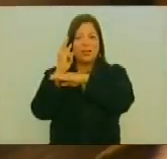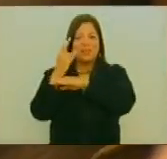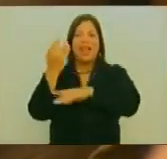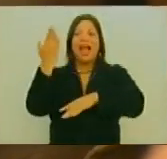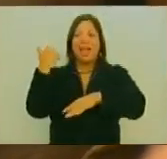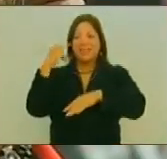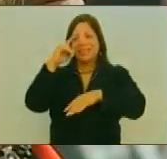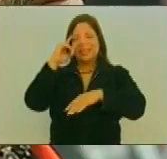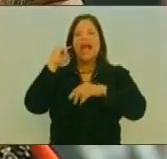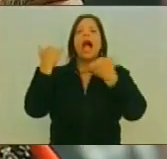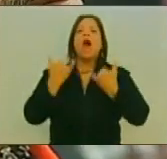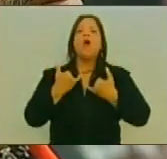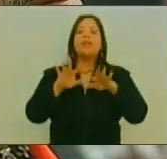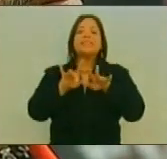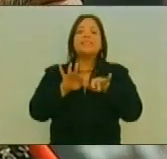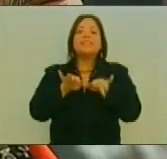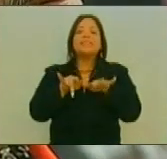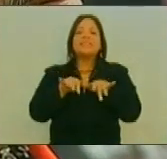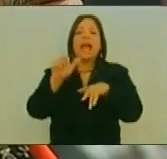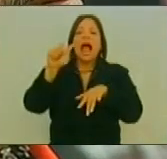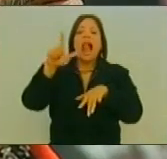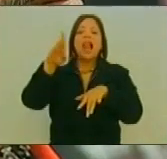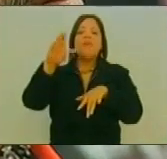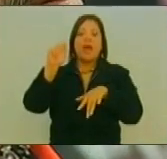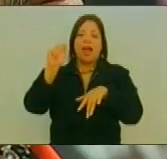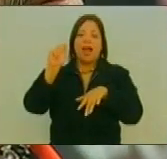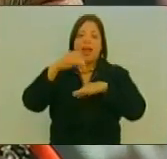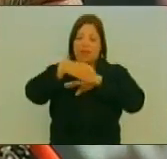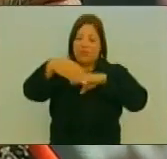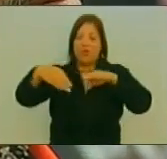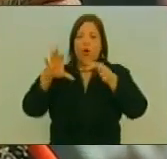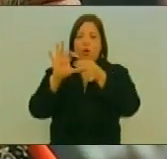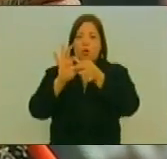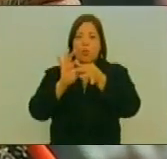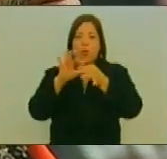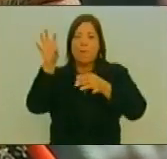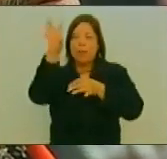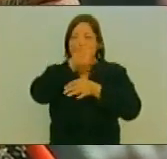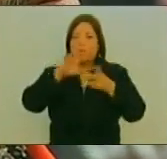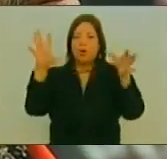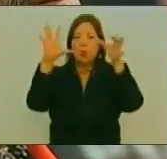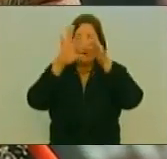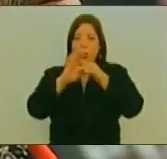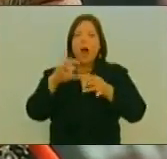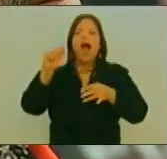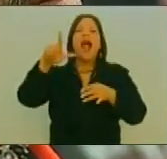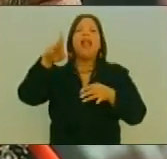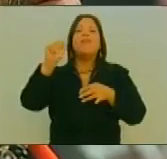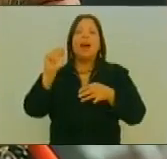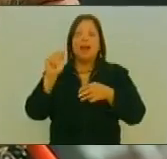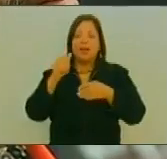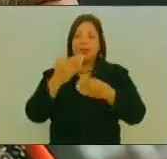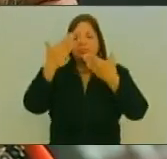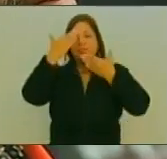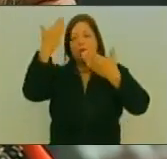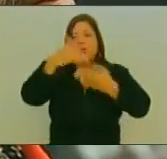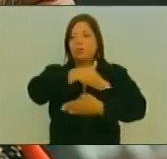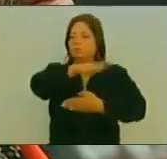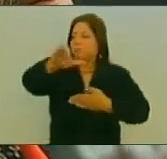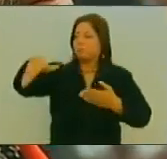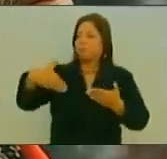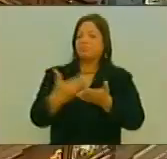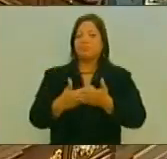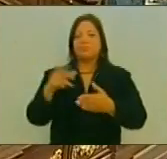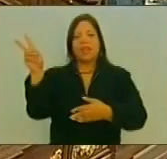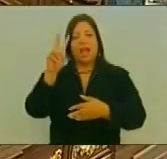Plurinacional De Bolivia Y Secretario General De La Alianza Bolivariana Para Los Pueblos De Nuestra América Para Dar Un Saludo Pleno